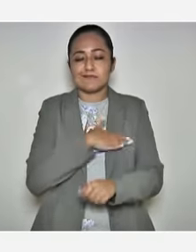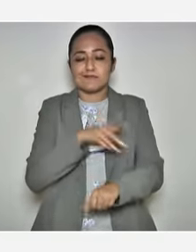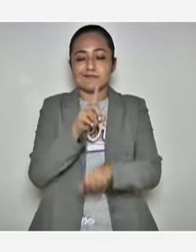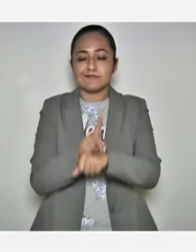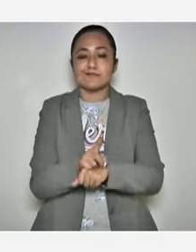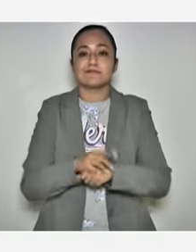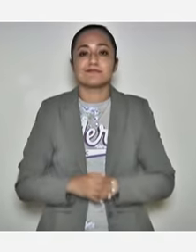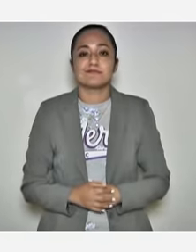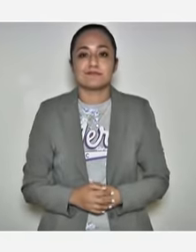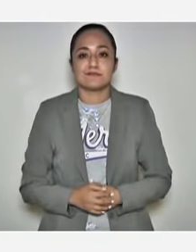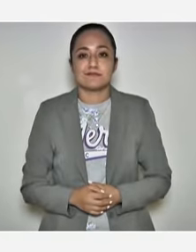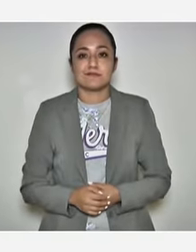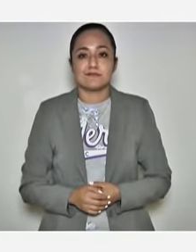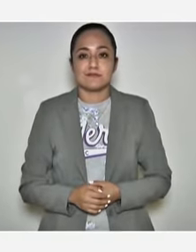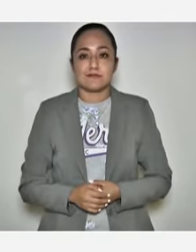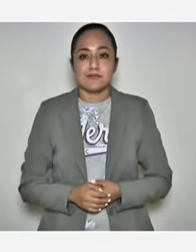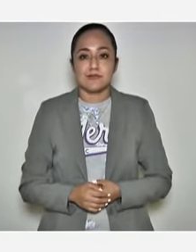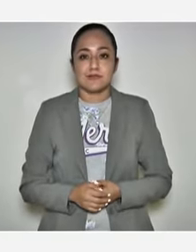y buen día.